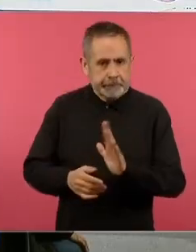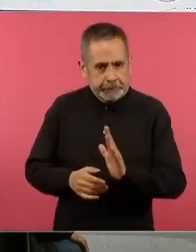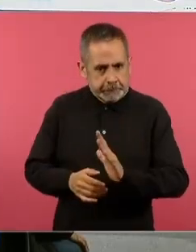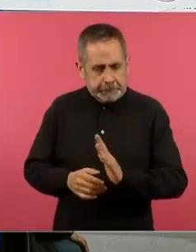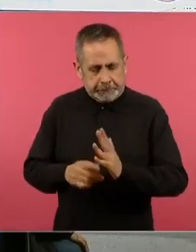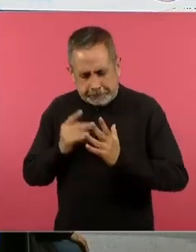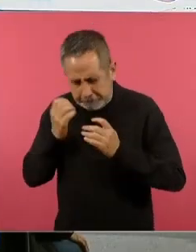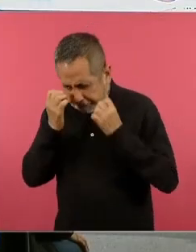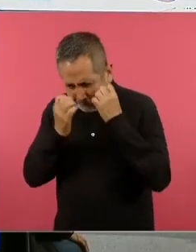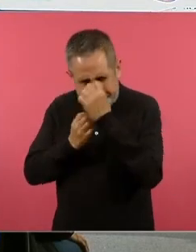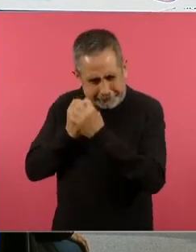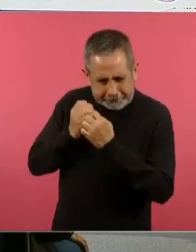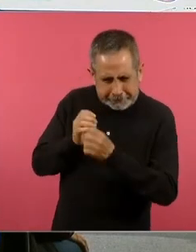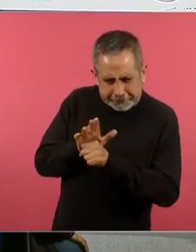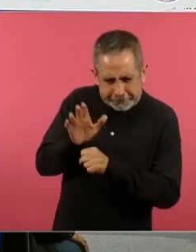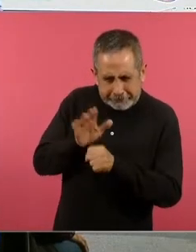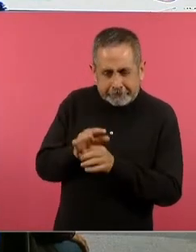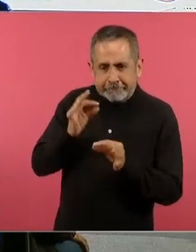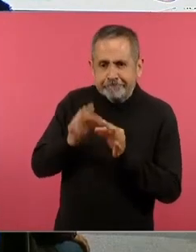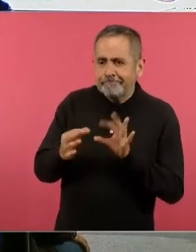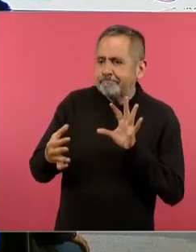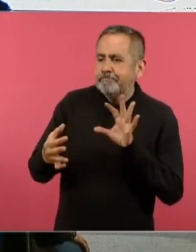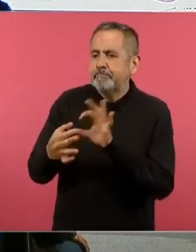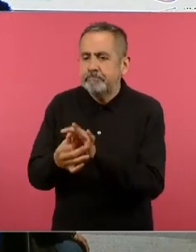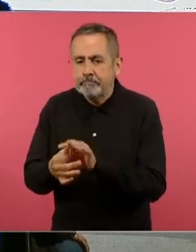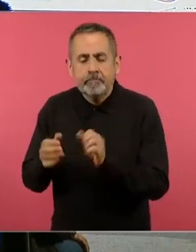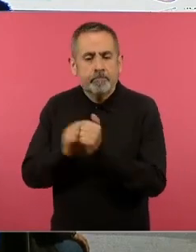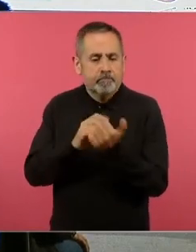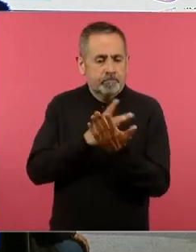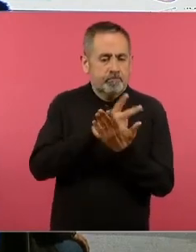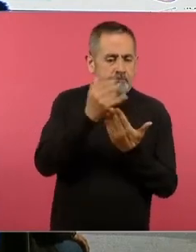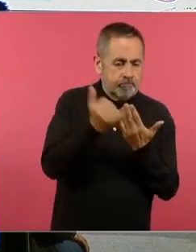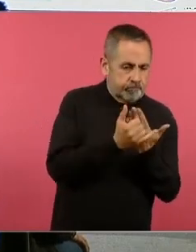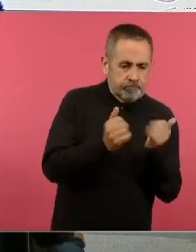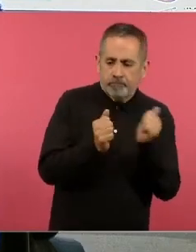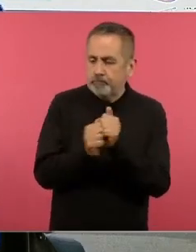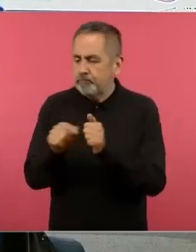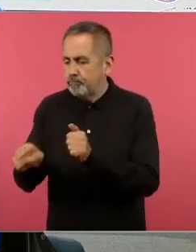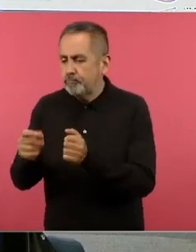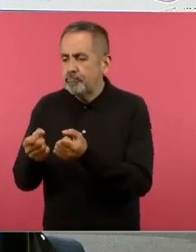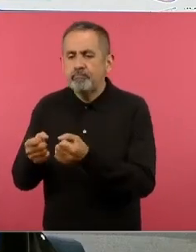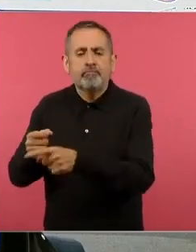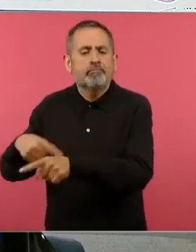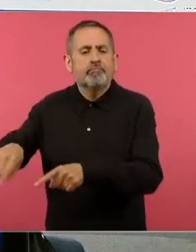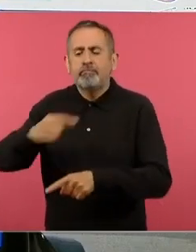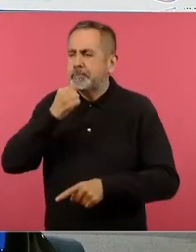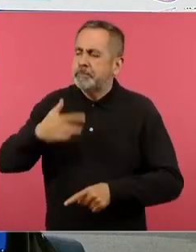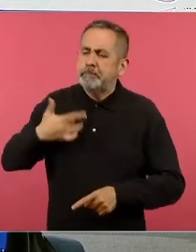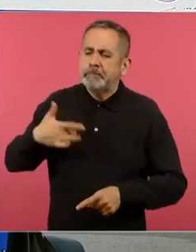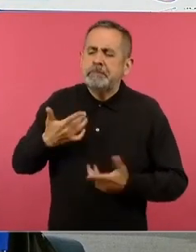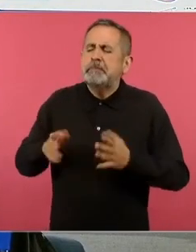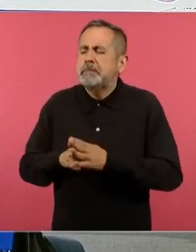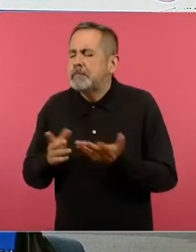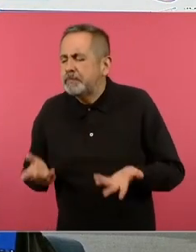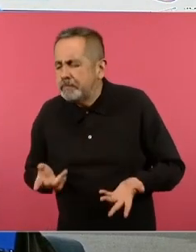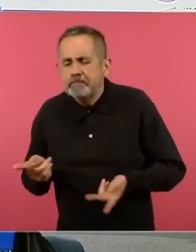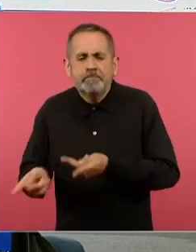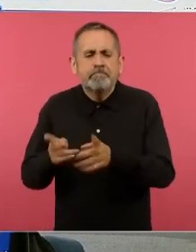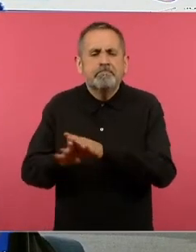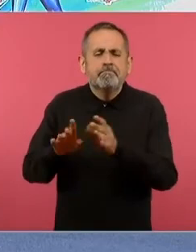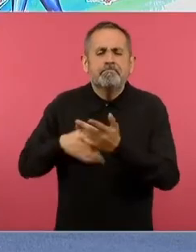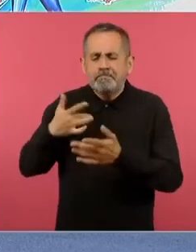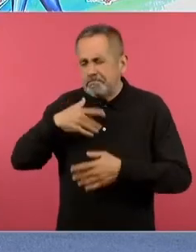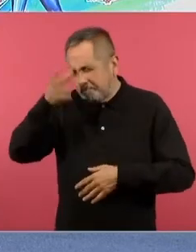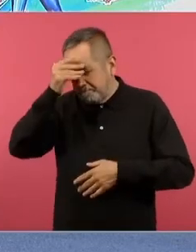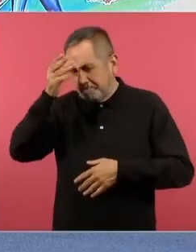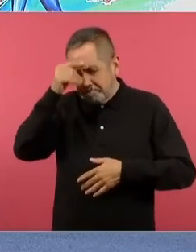justo se trata de desarrollar ese vínculo del desarrollo del proyecto con el componente socioemocional cómo se sintieron cómo se sienten